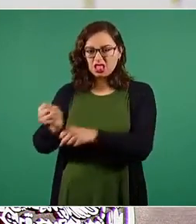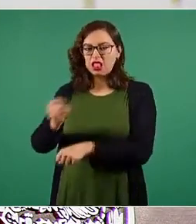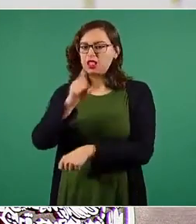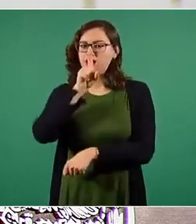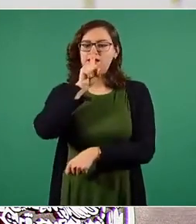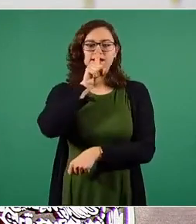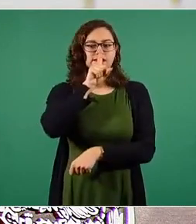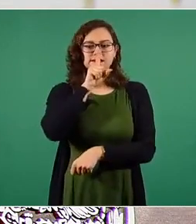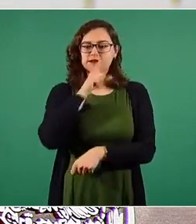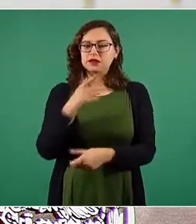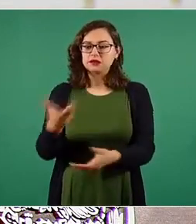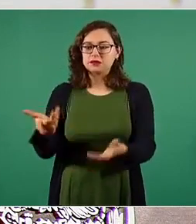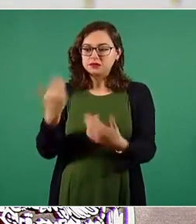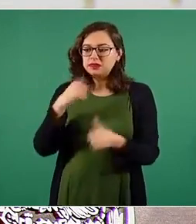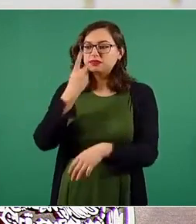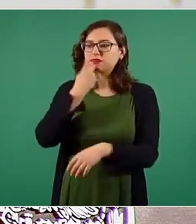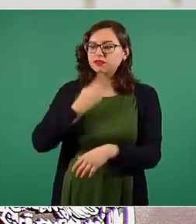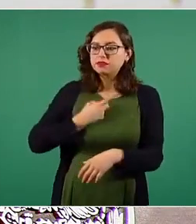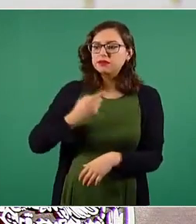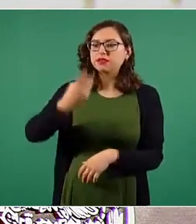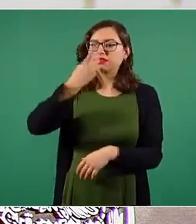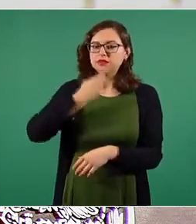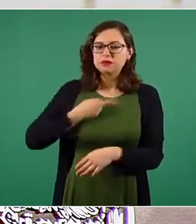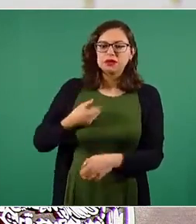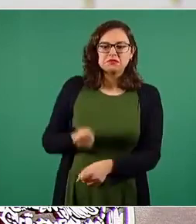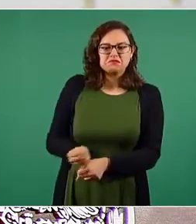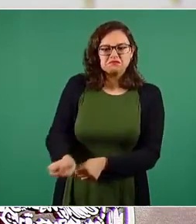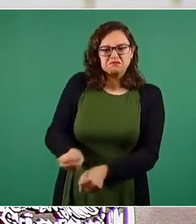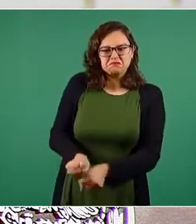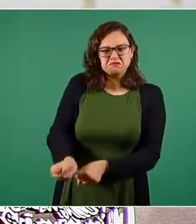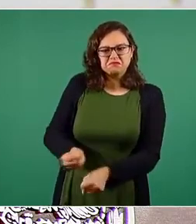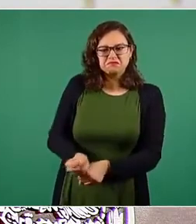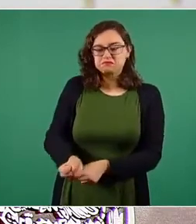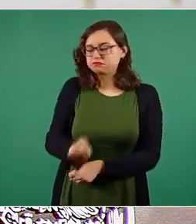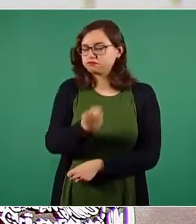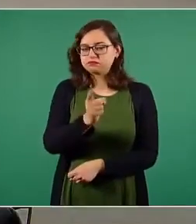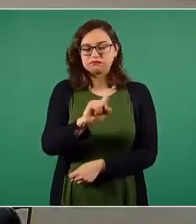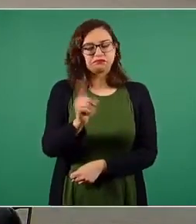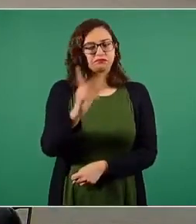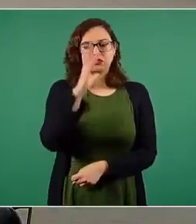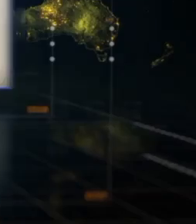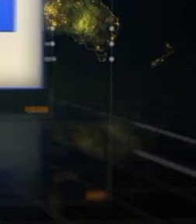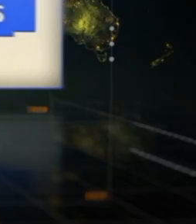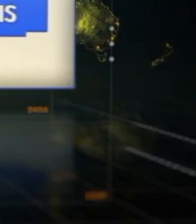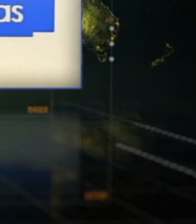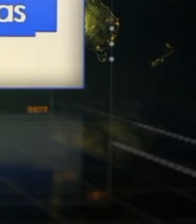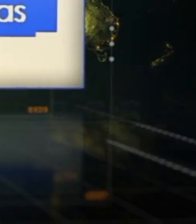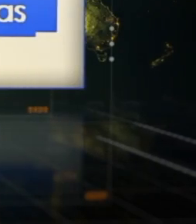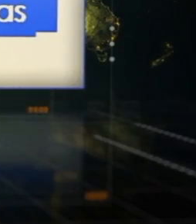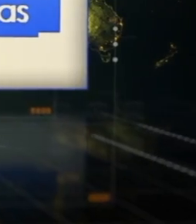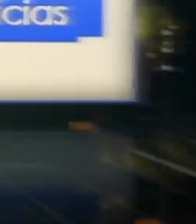de Noticias de TV Guanajuato, con imágenes de Axel López, informó Eduardo Ramos.